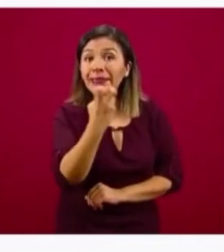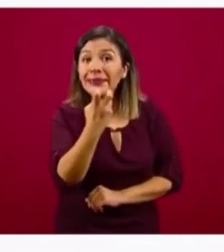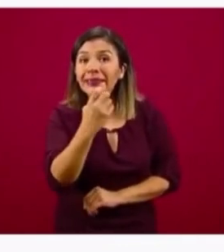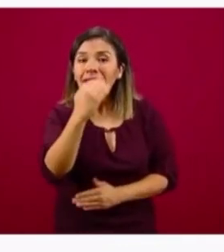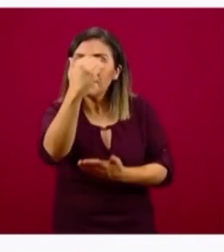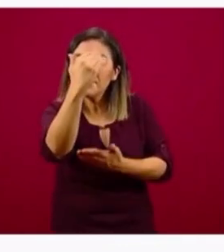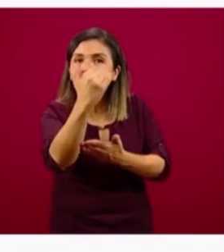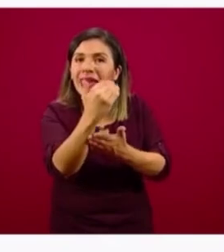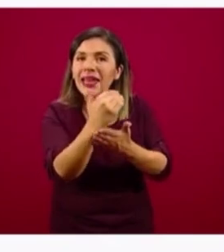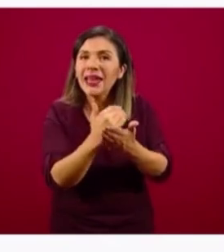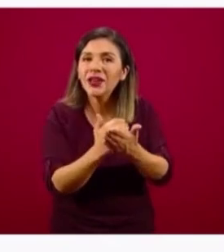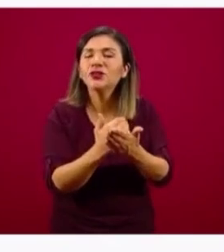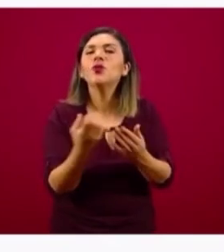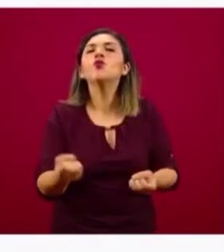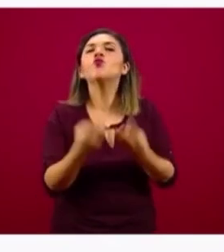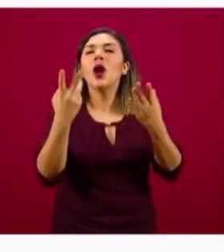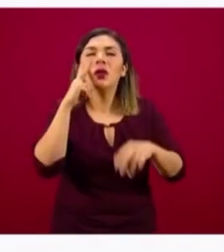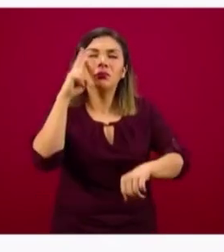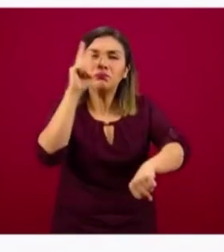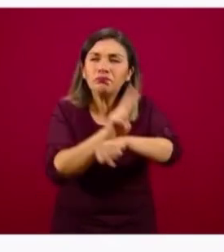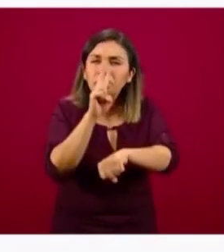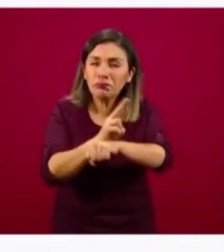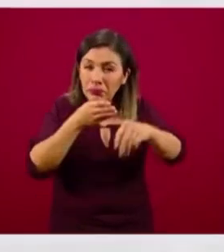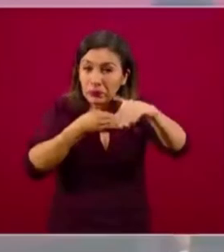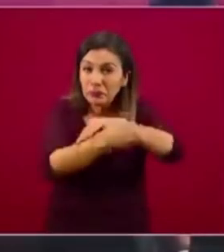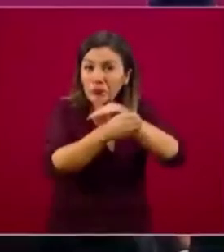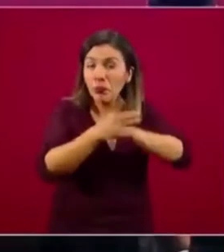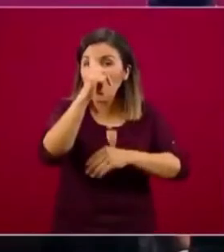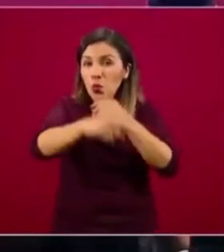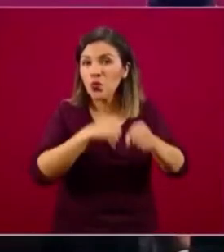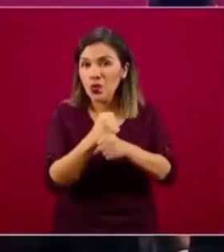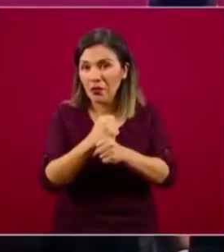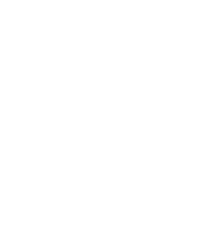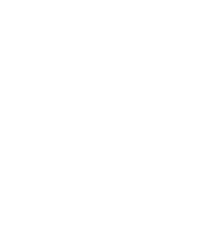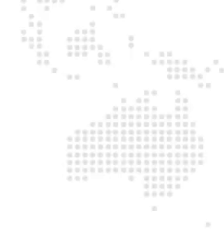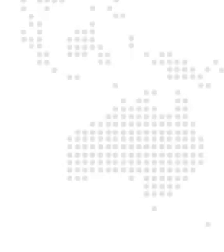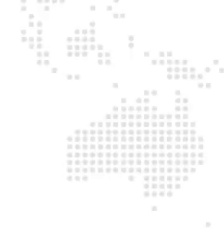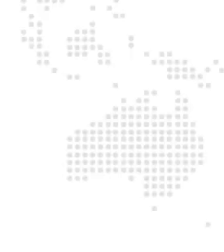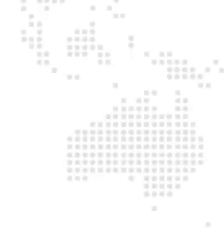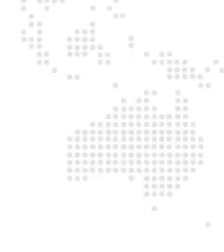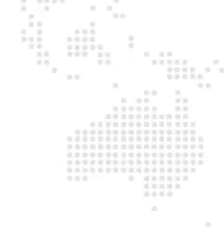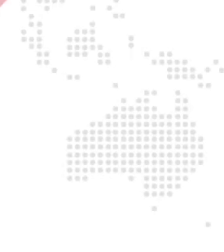disminuyendo la cantidad de inspecciones que reciben al año.